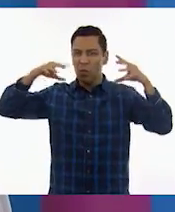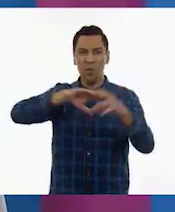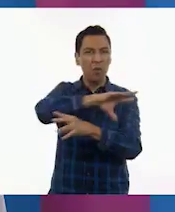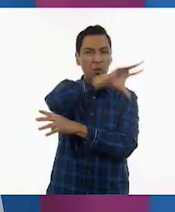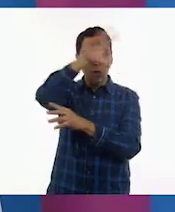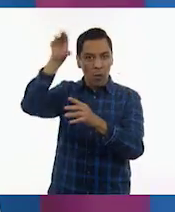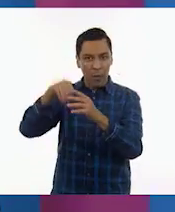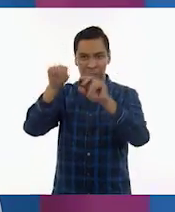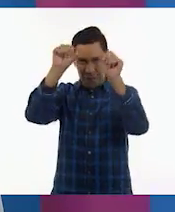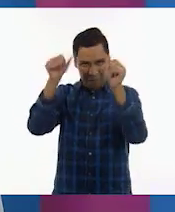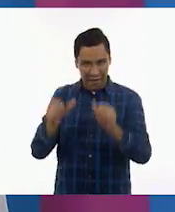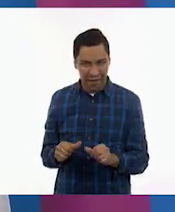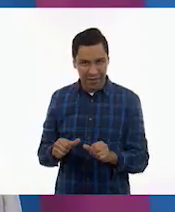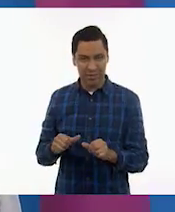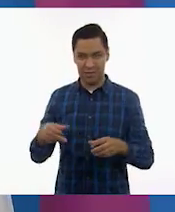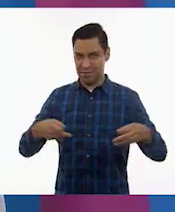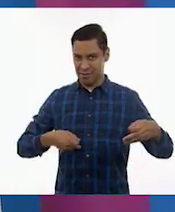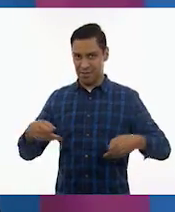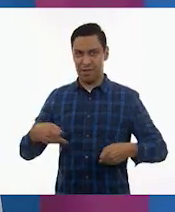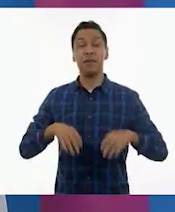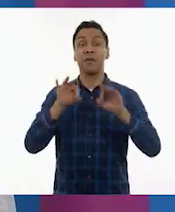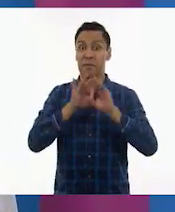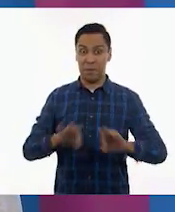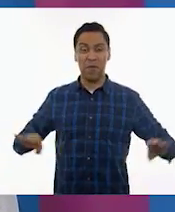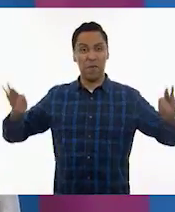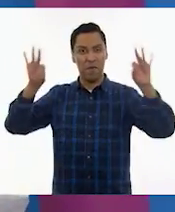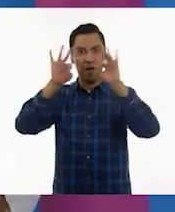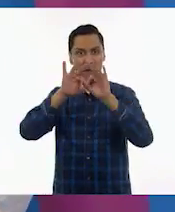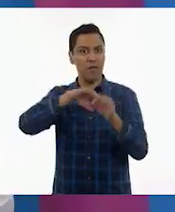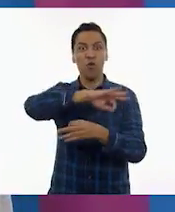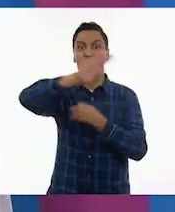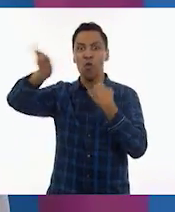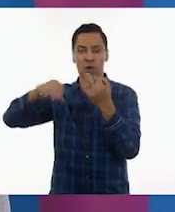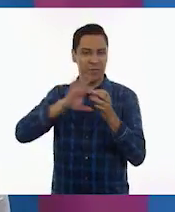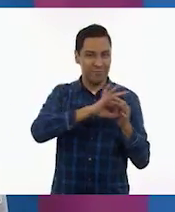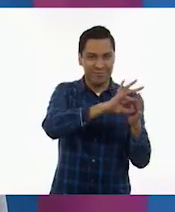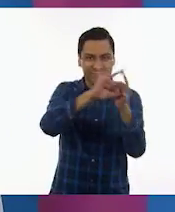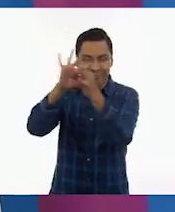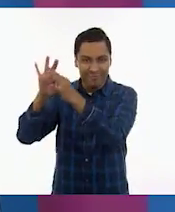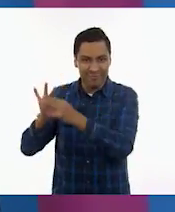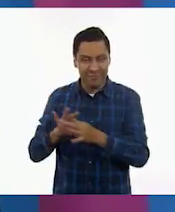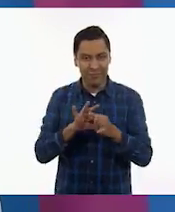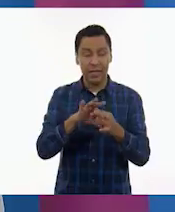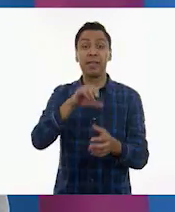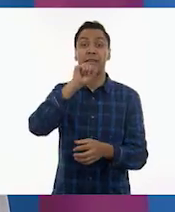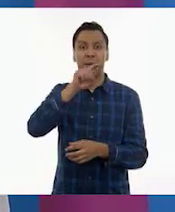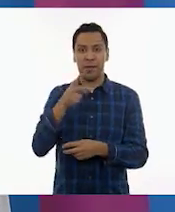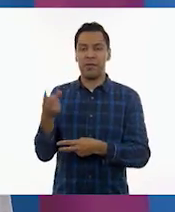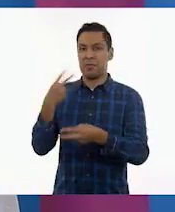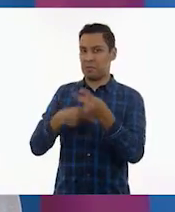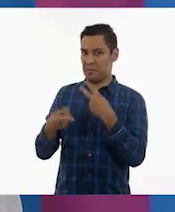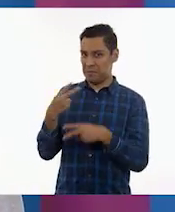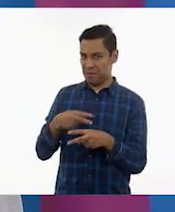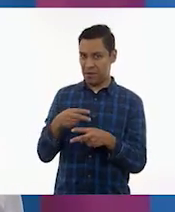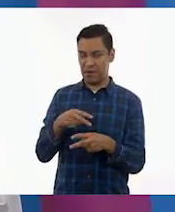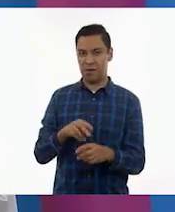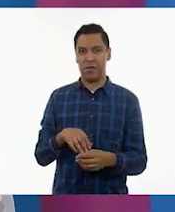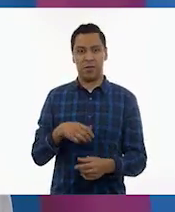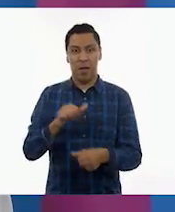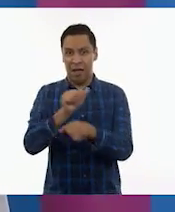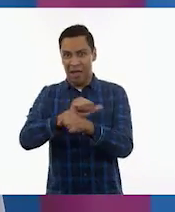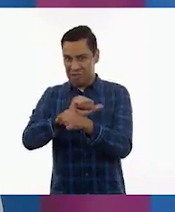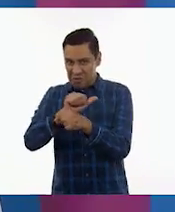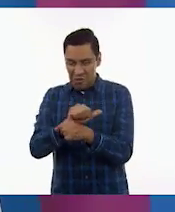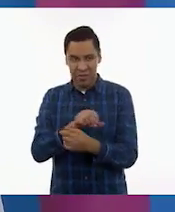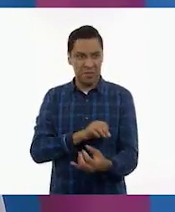esto de las artes escénicas es muy importante estar todos en conjunto. También los que se van a presentar frente al público,